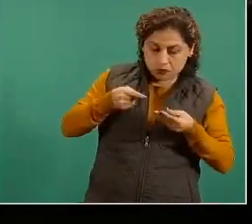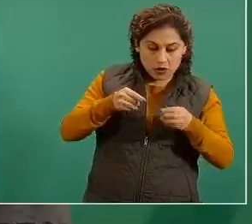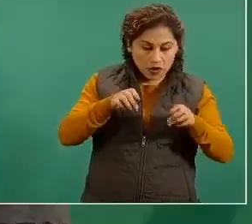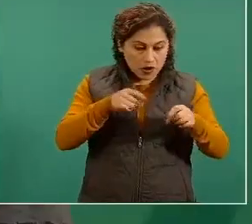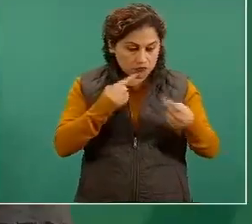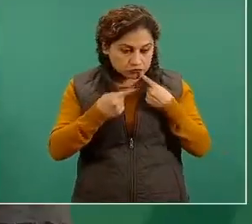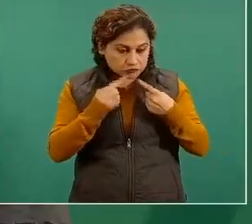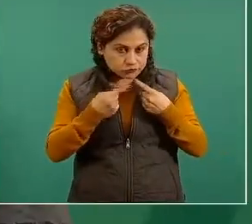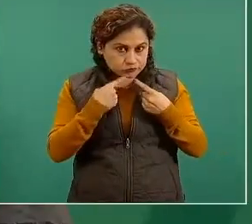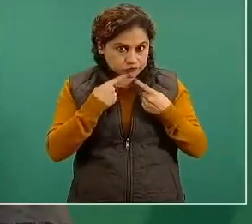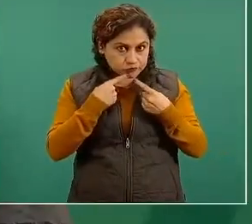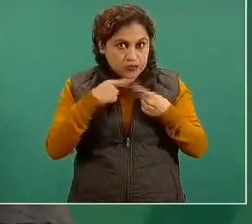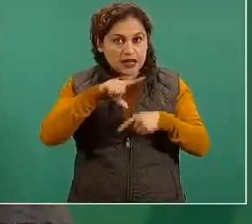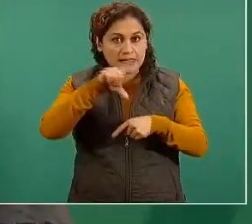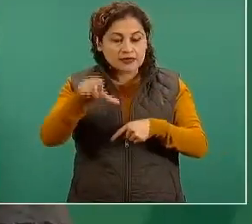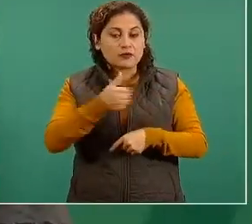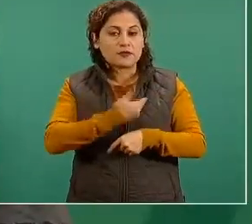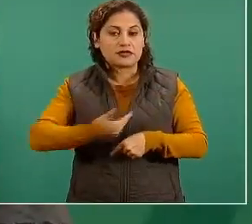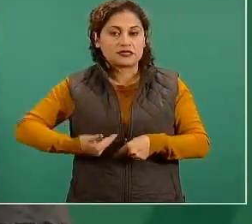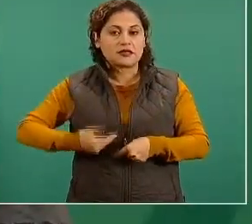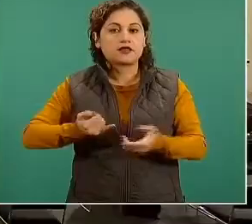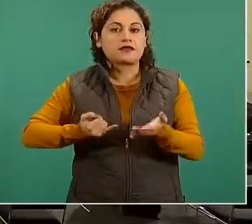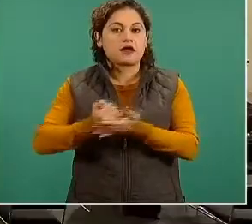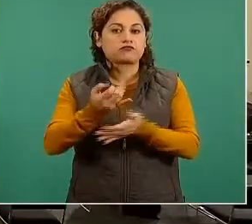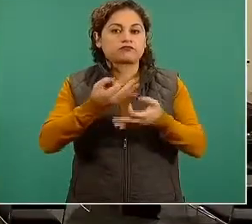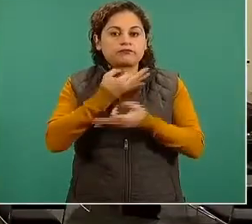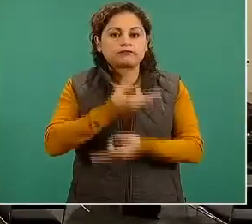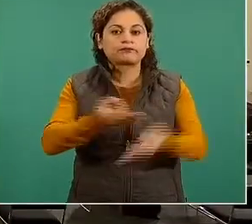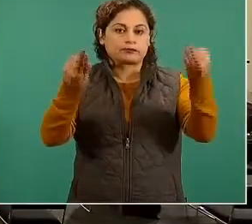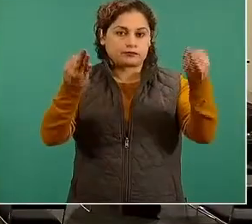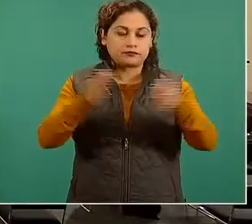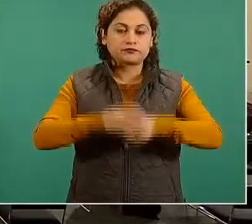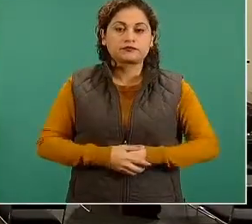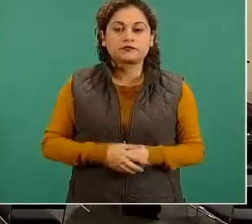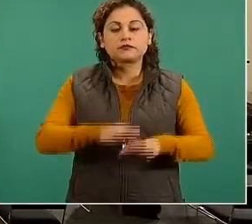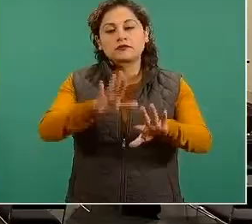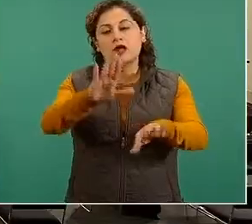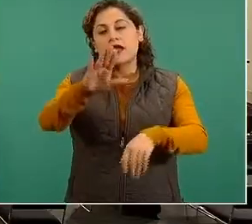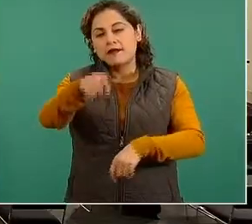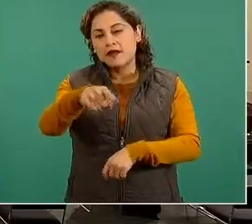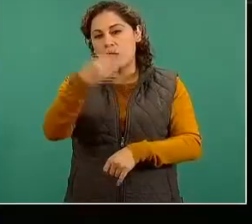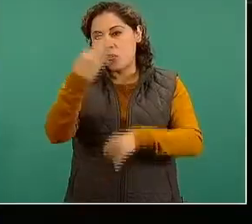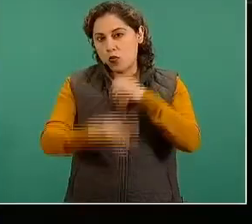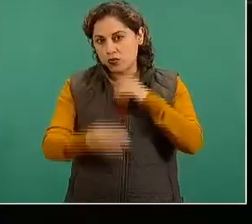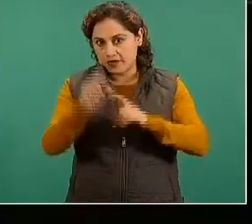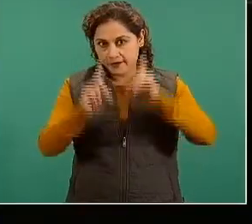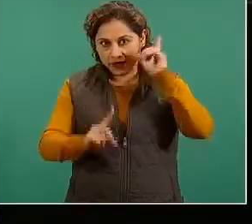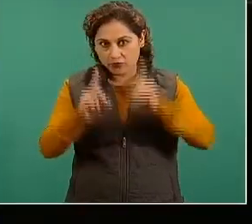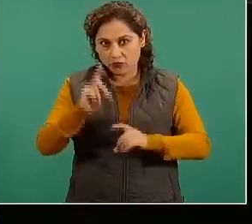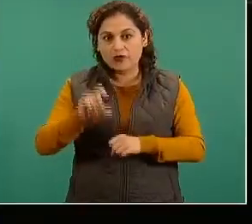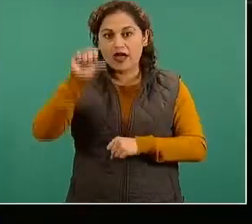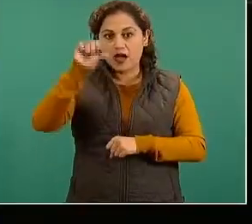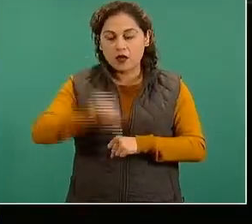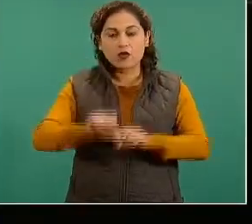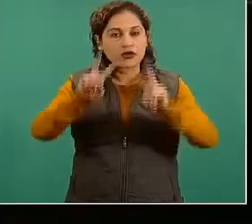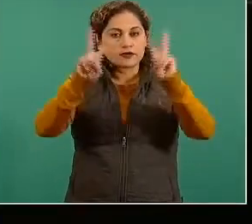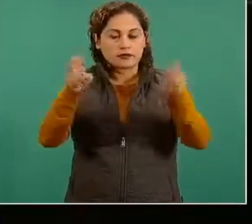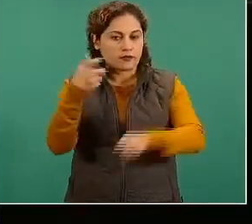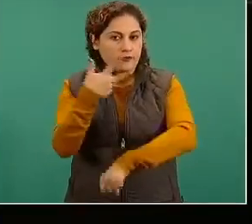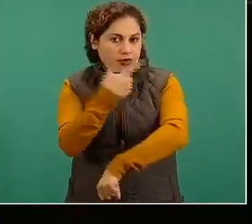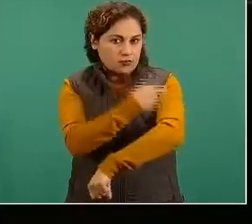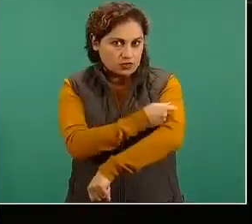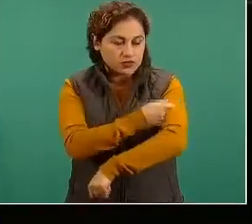presidente López Obrador. Una última duda respecto al informe de hoy de vacunación doctor sobre estas